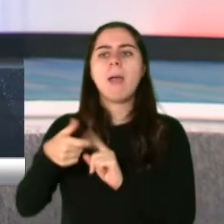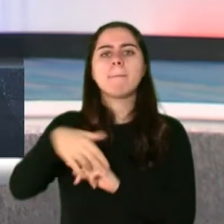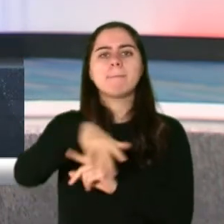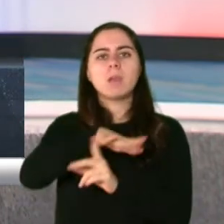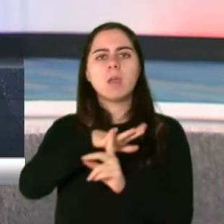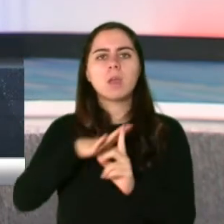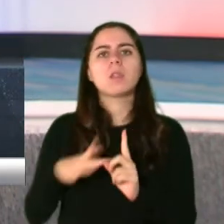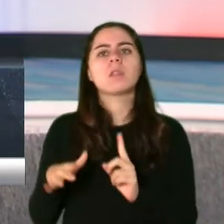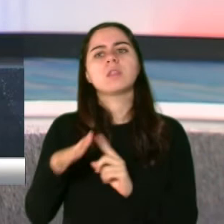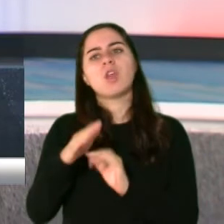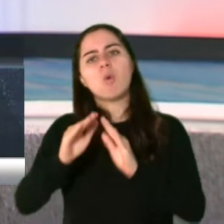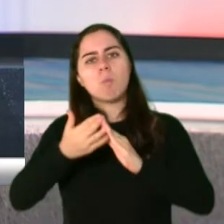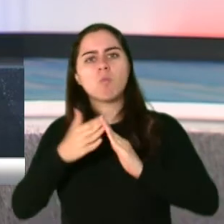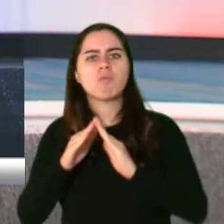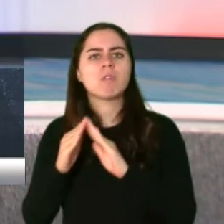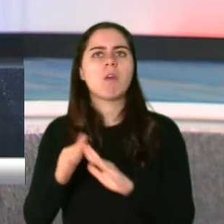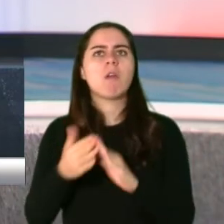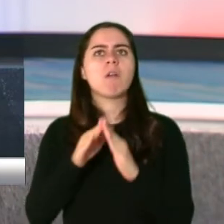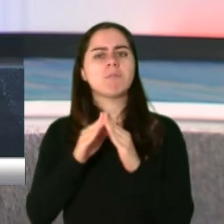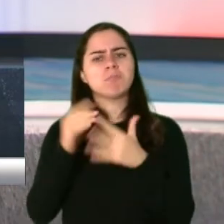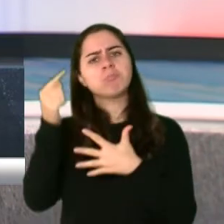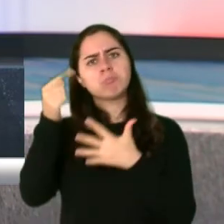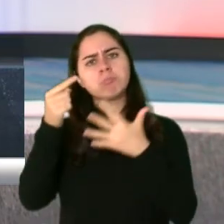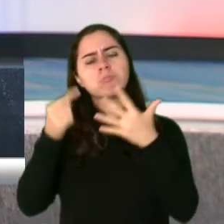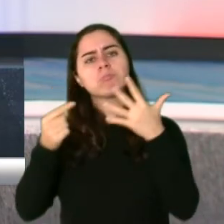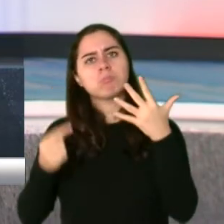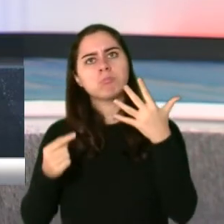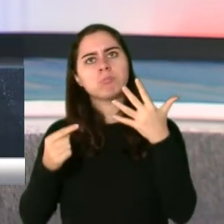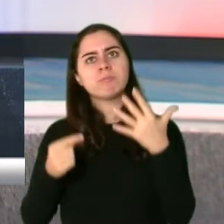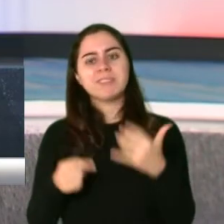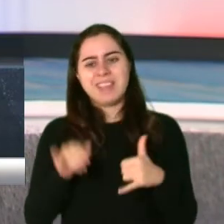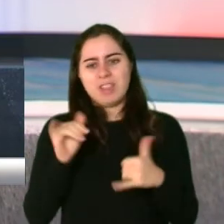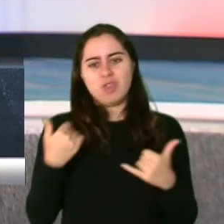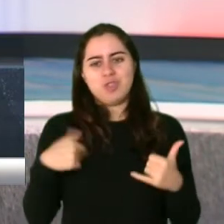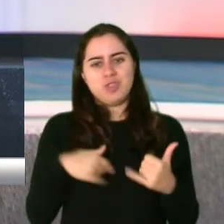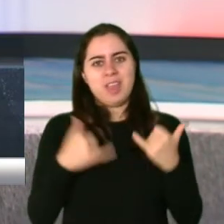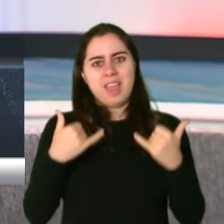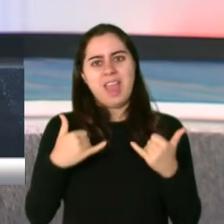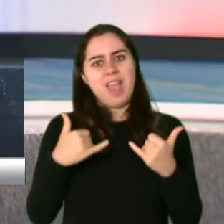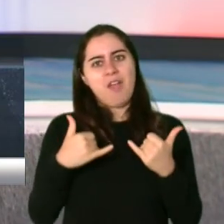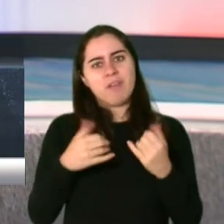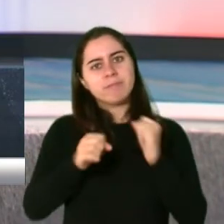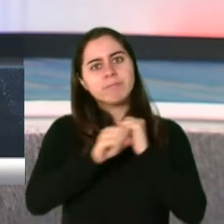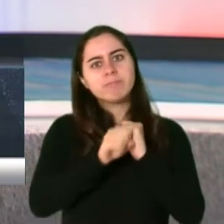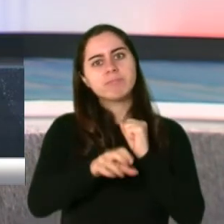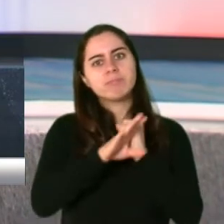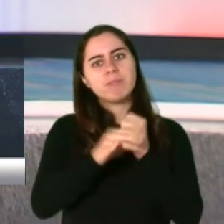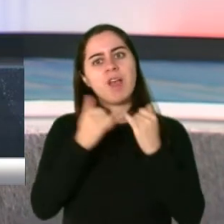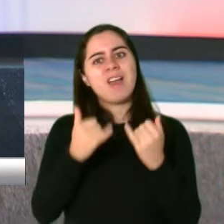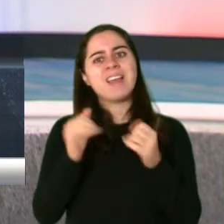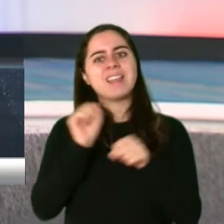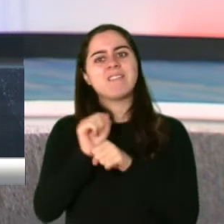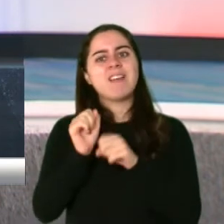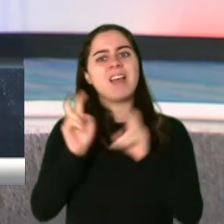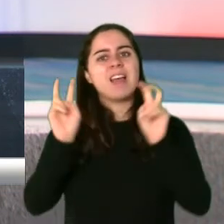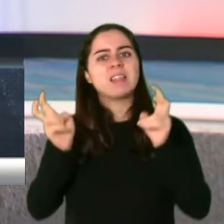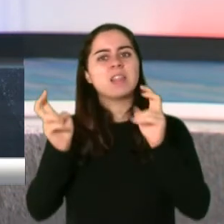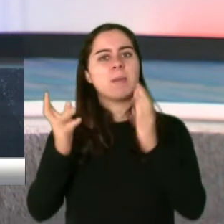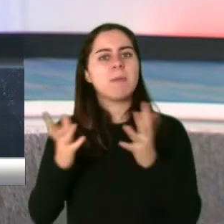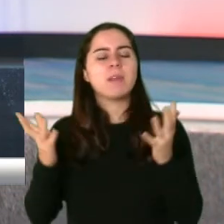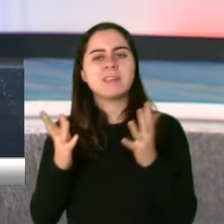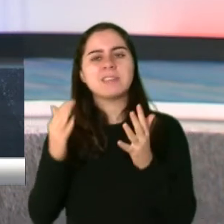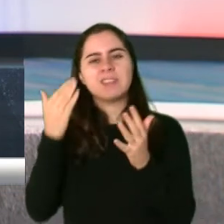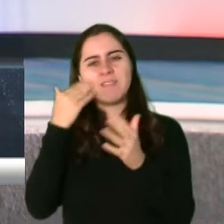comunitarios. Y específicamente en esta iniciativa, nos abarcamos muchos casos, por ejemplo, para personas que luego de los